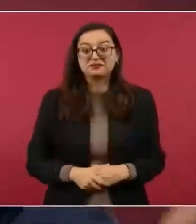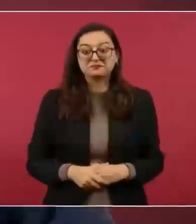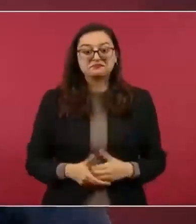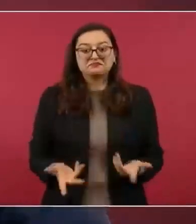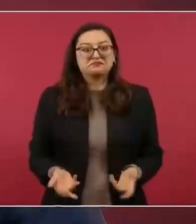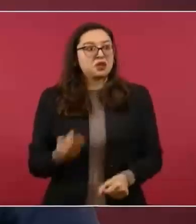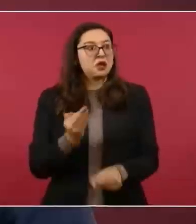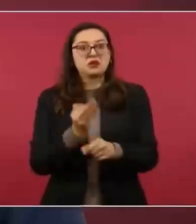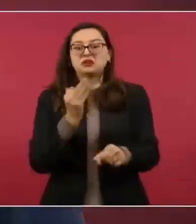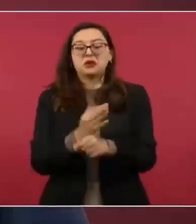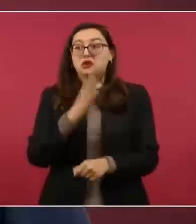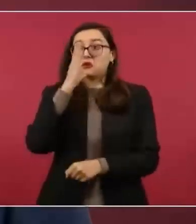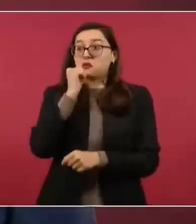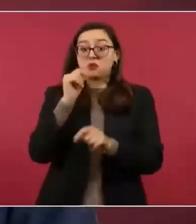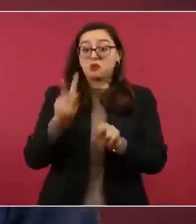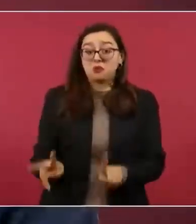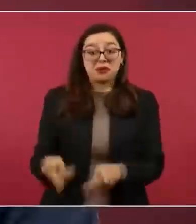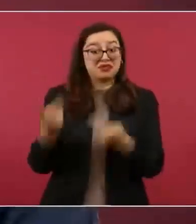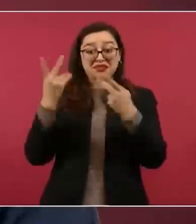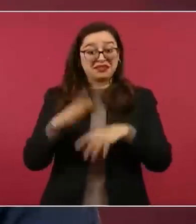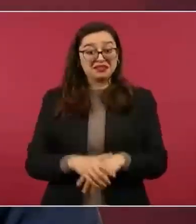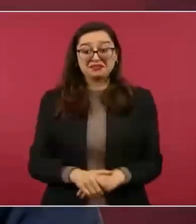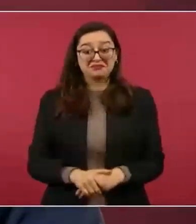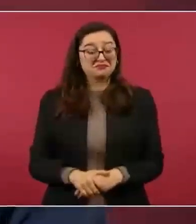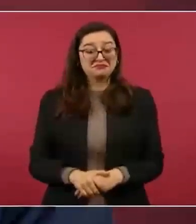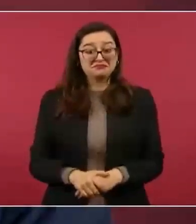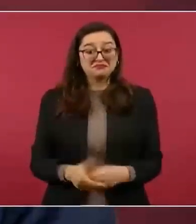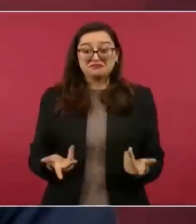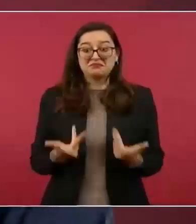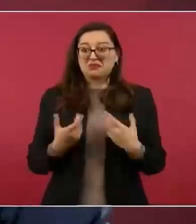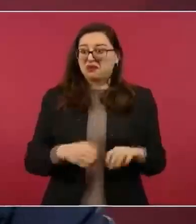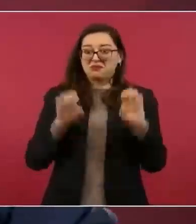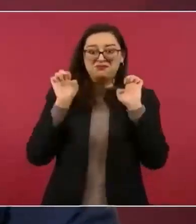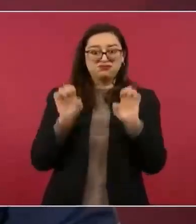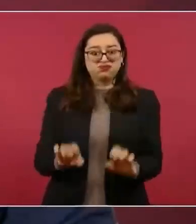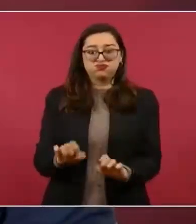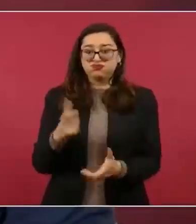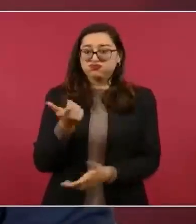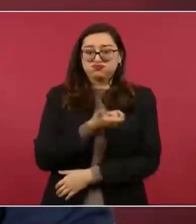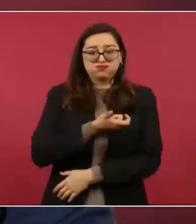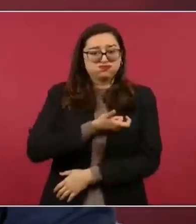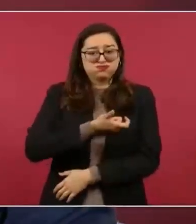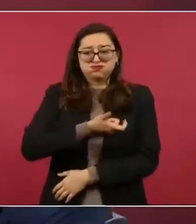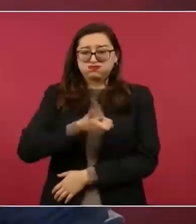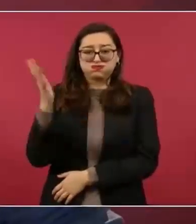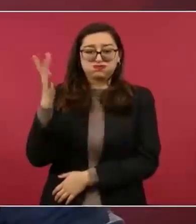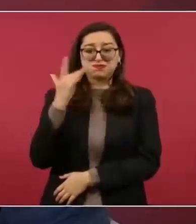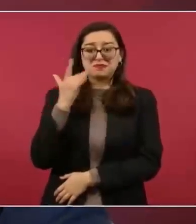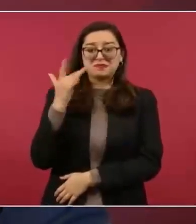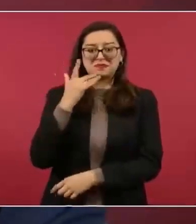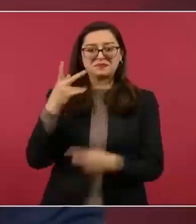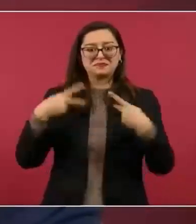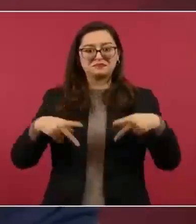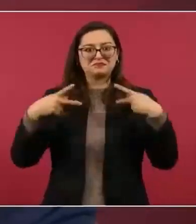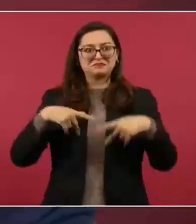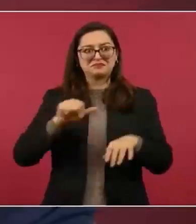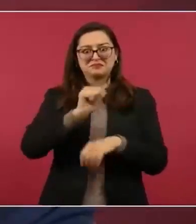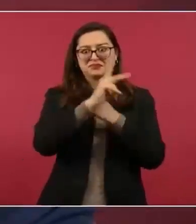estoy disculpando. Es que es así.